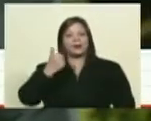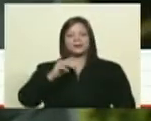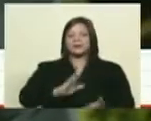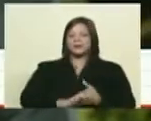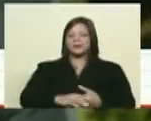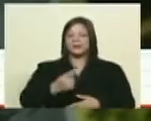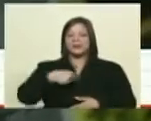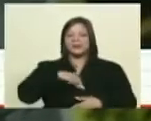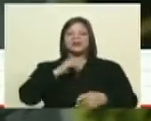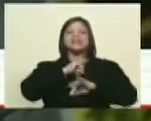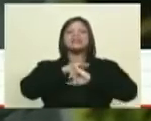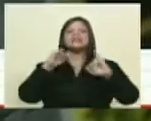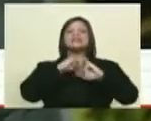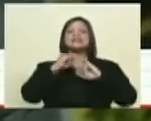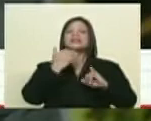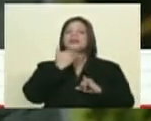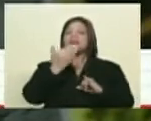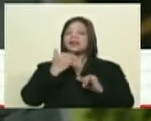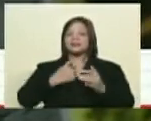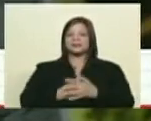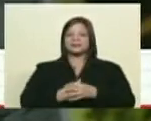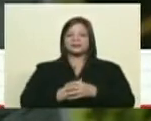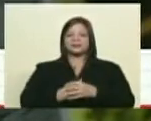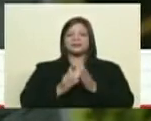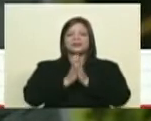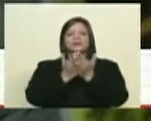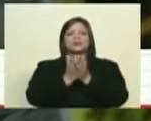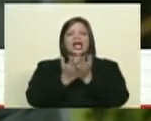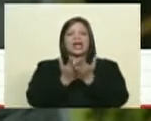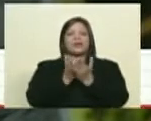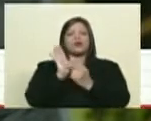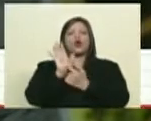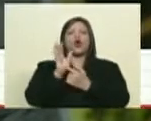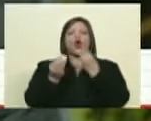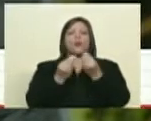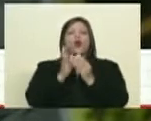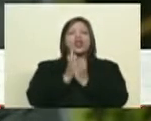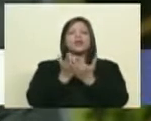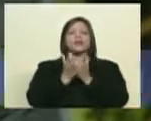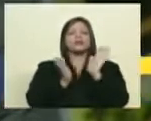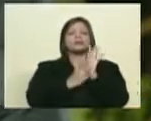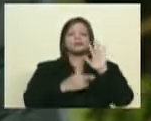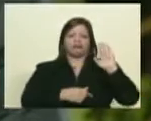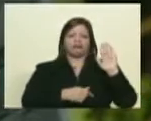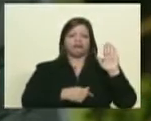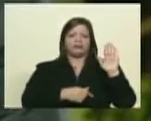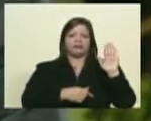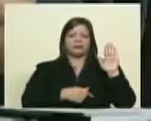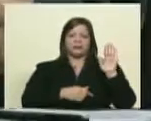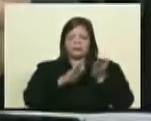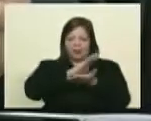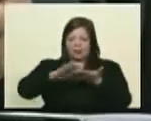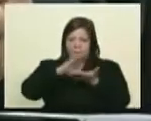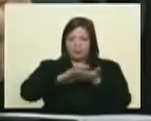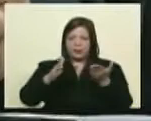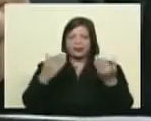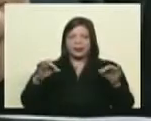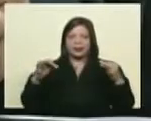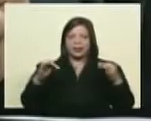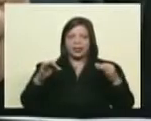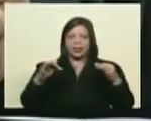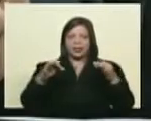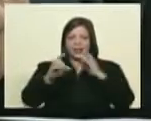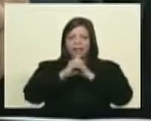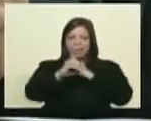casado estamos en la recta final del programa cómo acceder a este libro hay la versión impresa y la versión digital